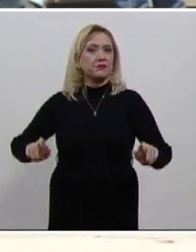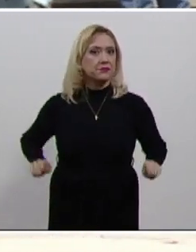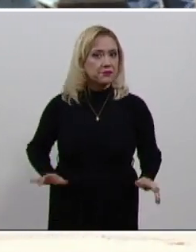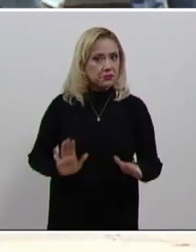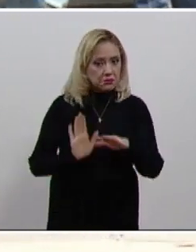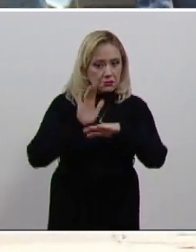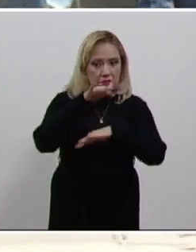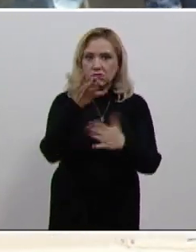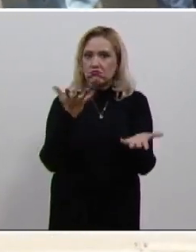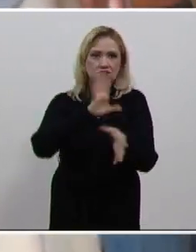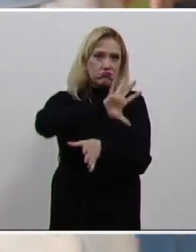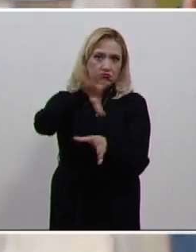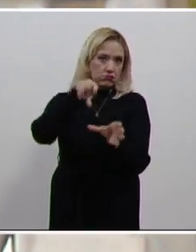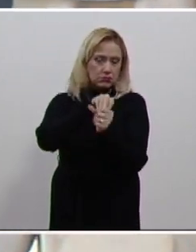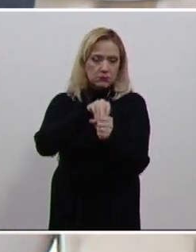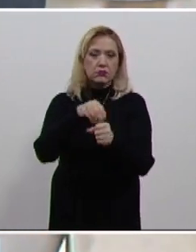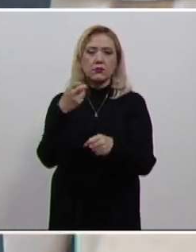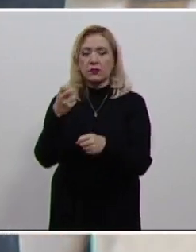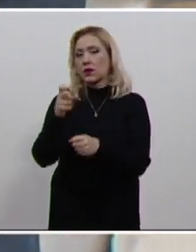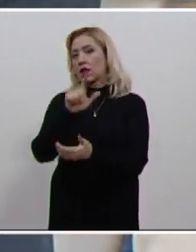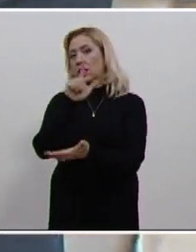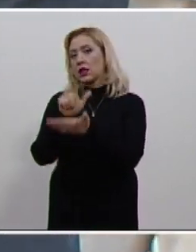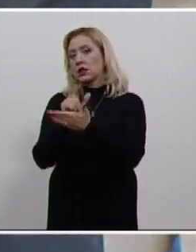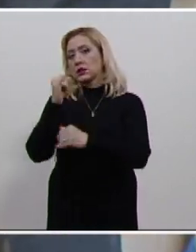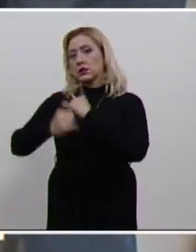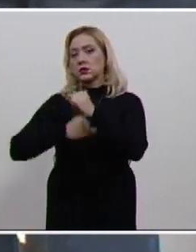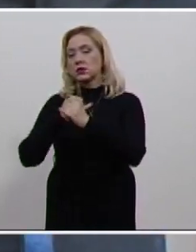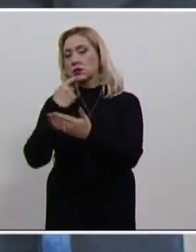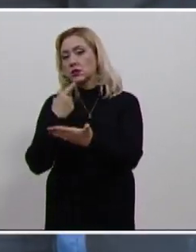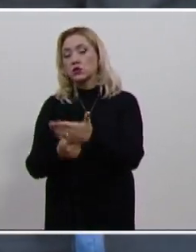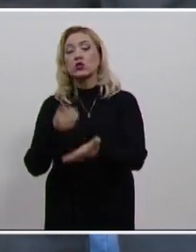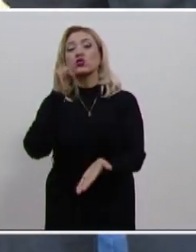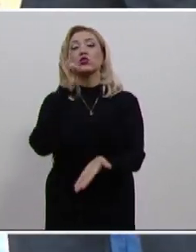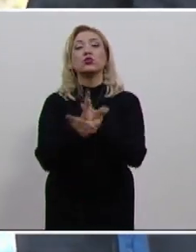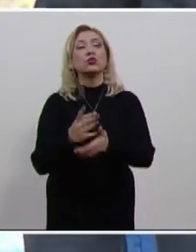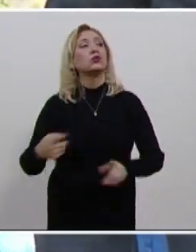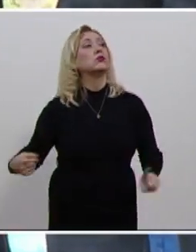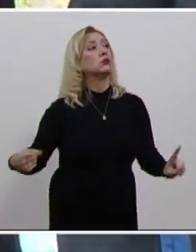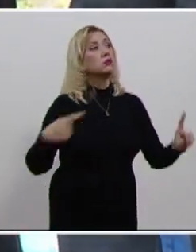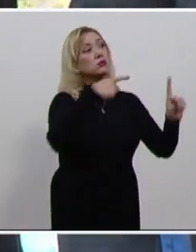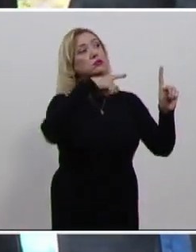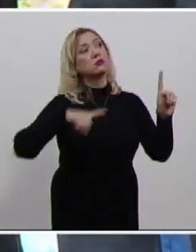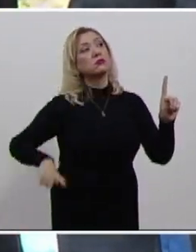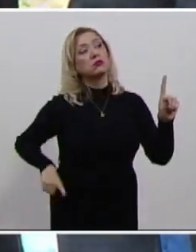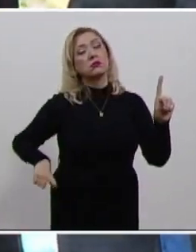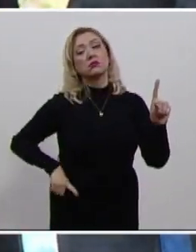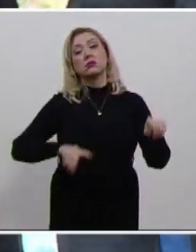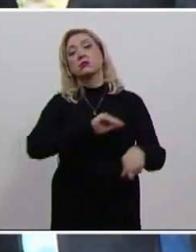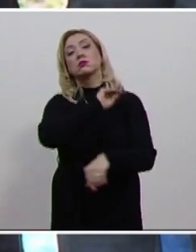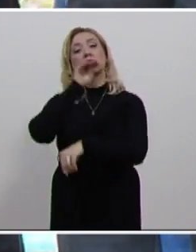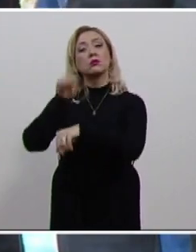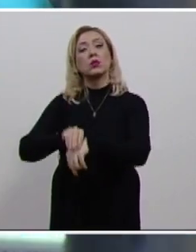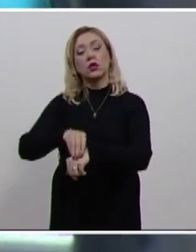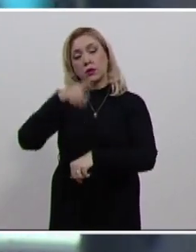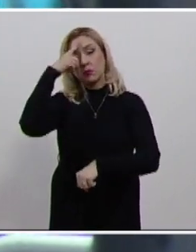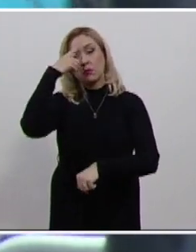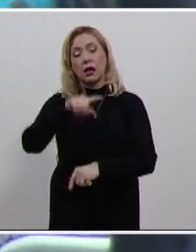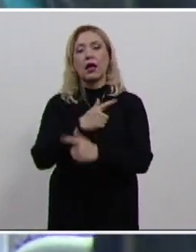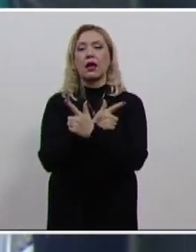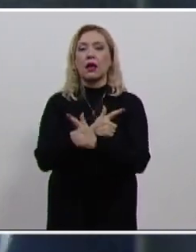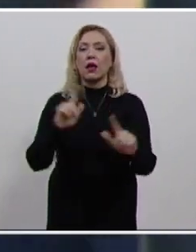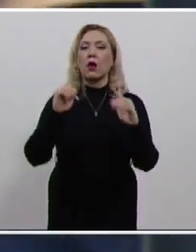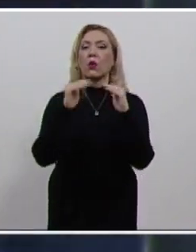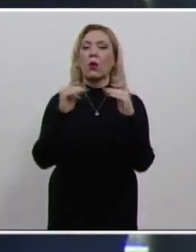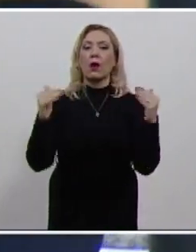jurídico nacional e internacional, se advierte que no sólo corresponde al Estado establecer las condiciones para que la libertad y la